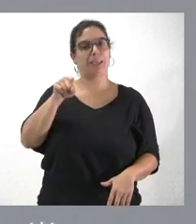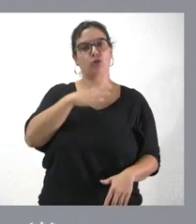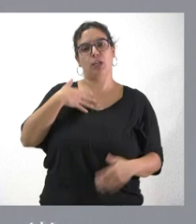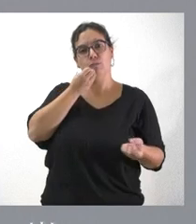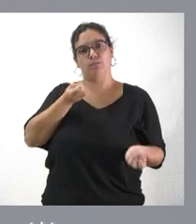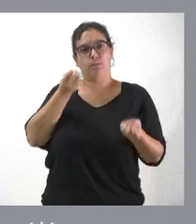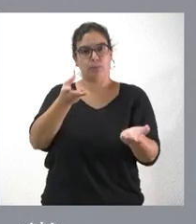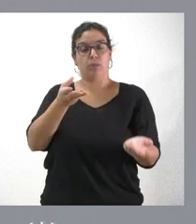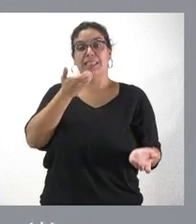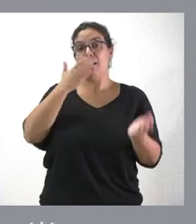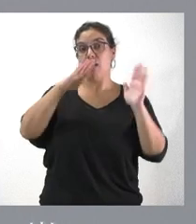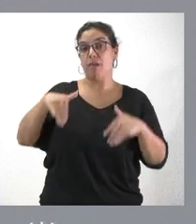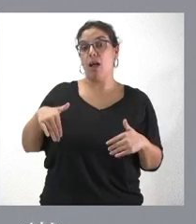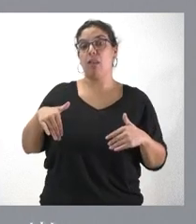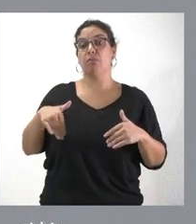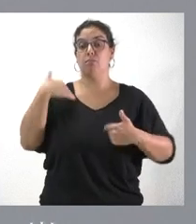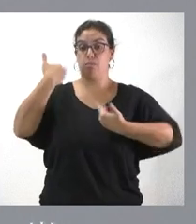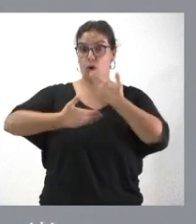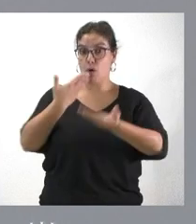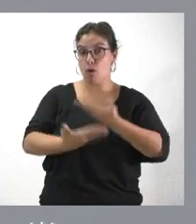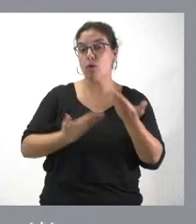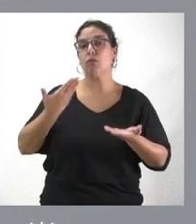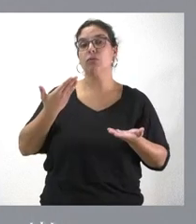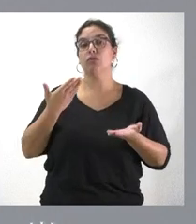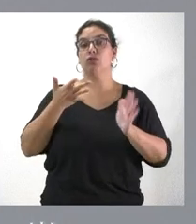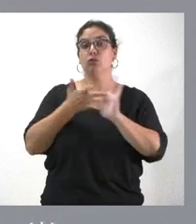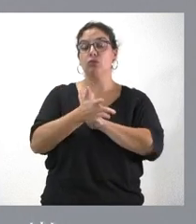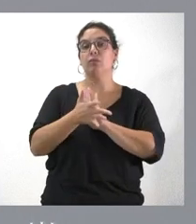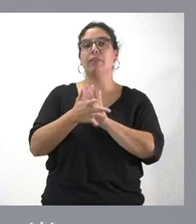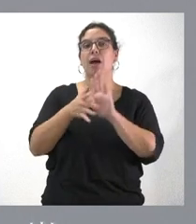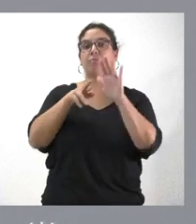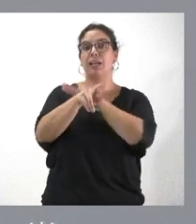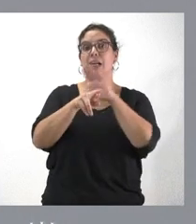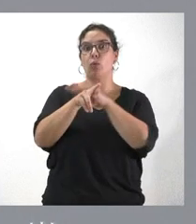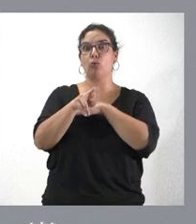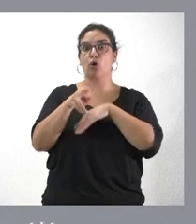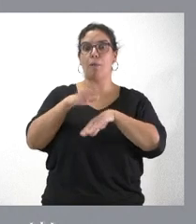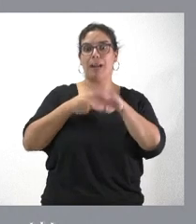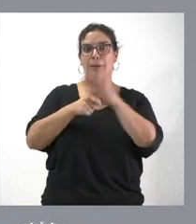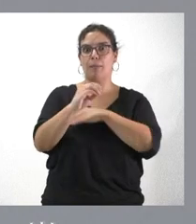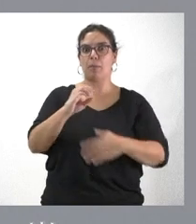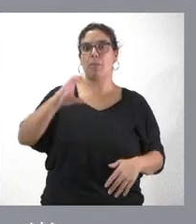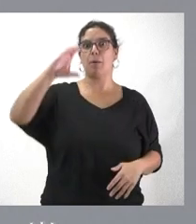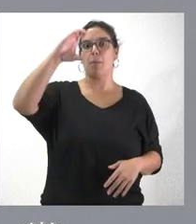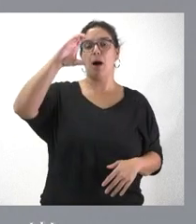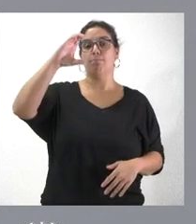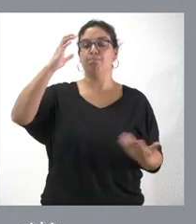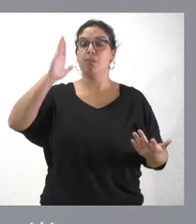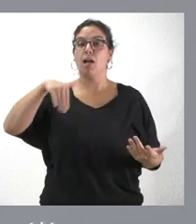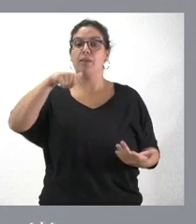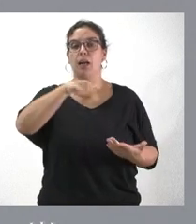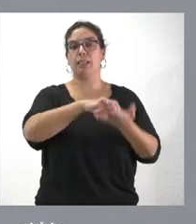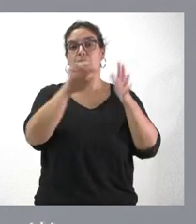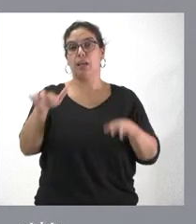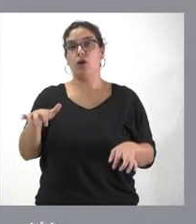que si al final se abre este proceso y va a haber más recursos para inversiones sobre la mesa, pues al final Castilla y León tiene tres